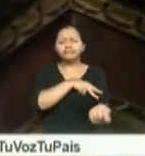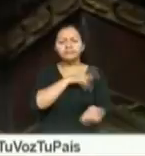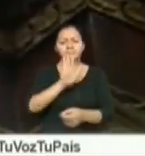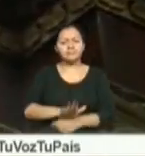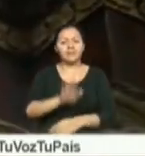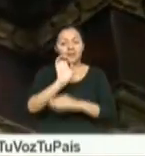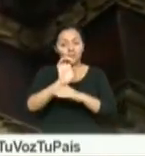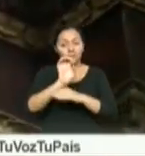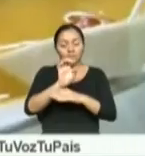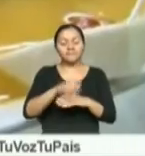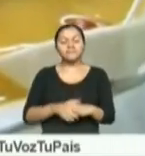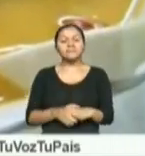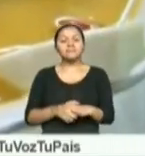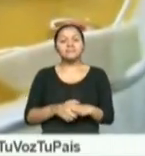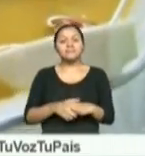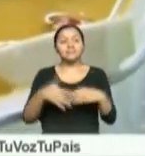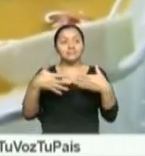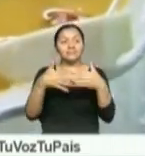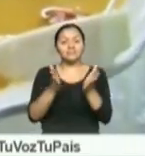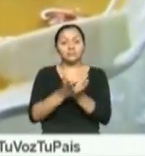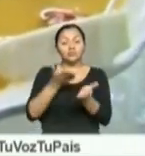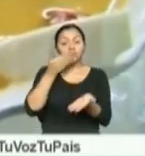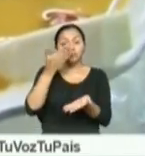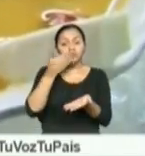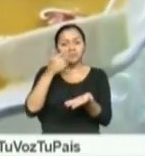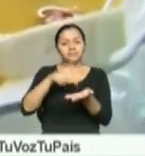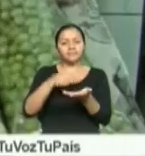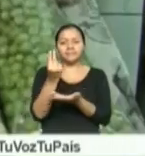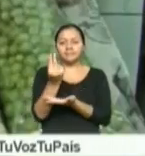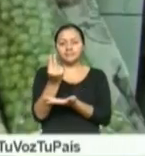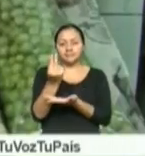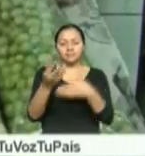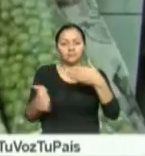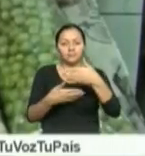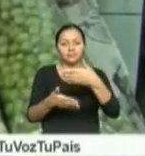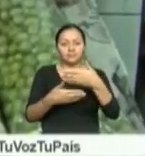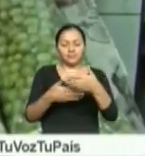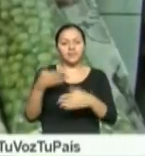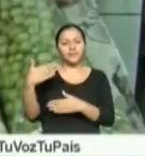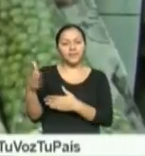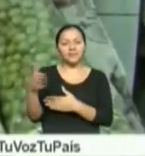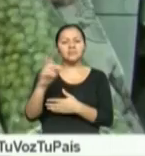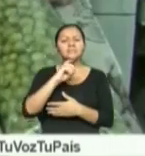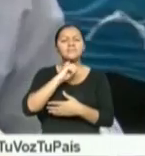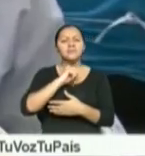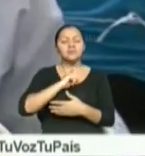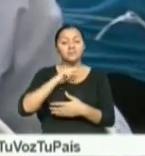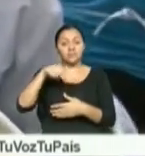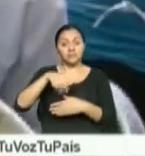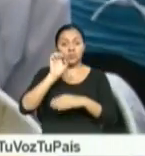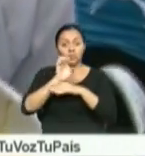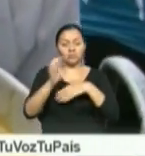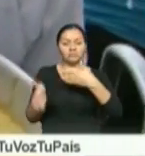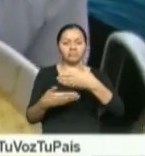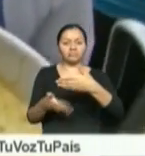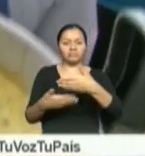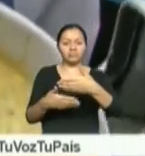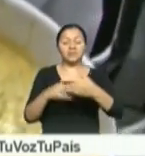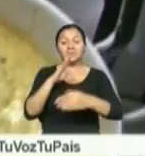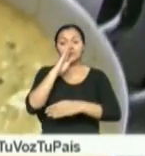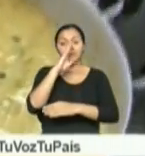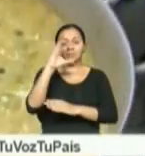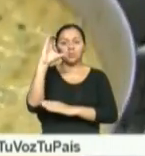del año. La Fanesca es un guiso a base de granos tiernos y pescado seco que se prepara en Ecuador durante la cuaresma.